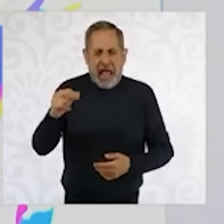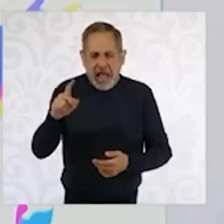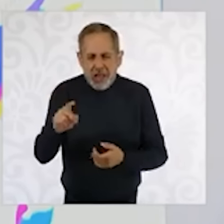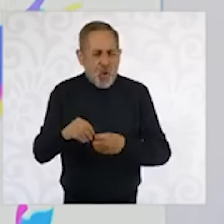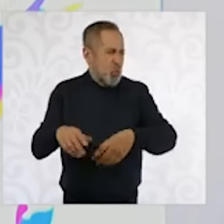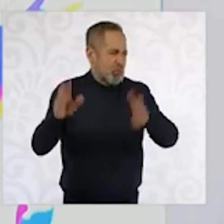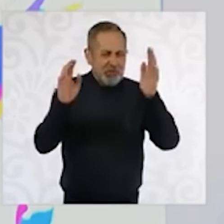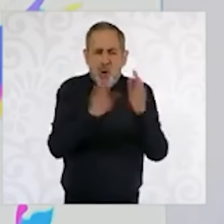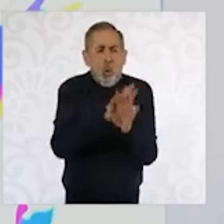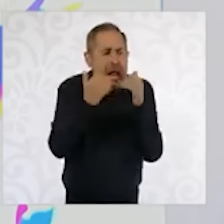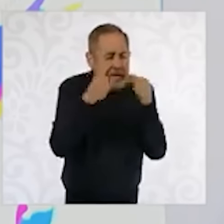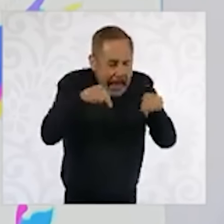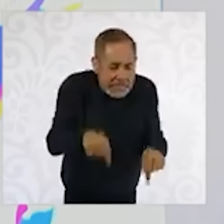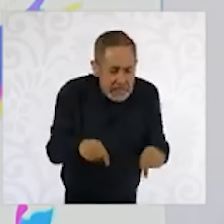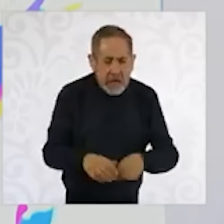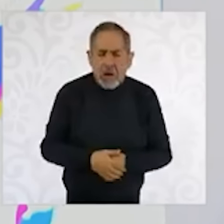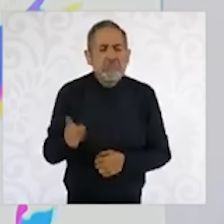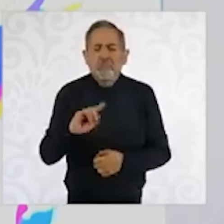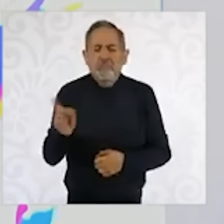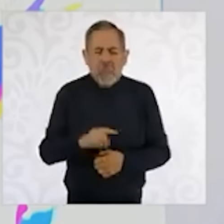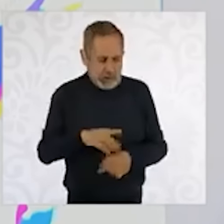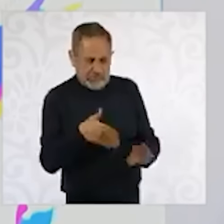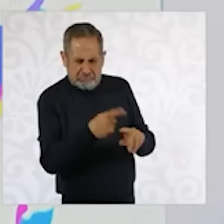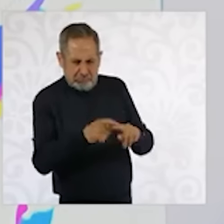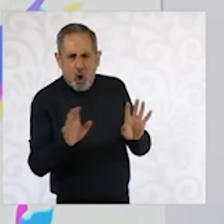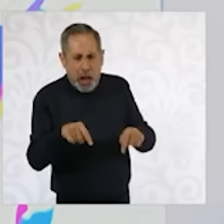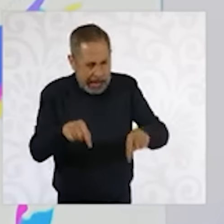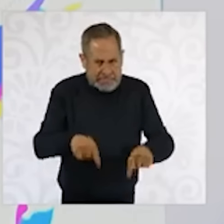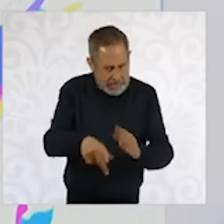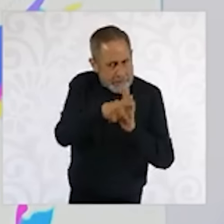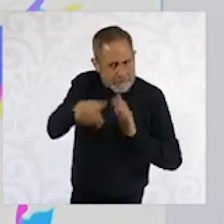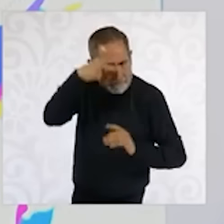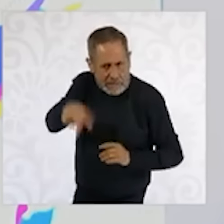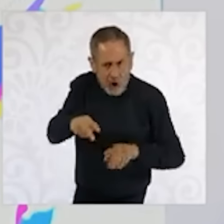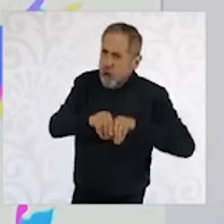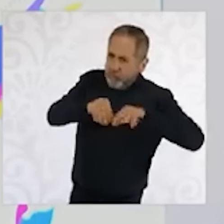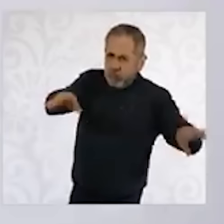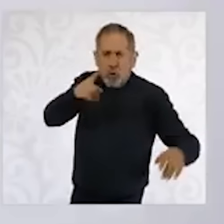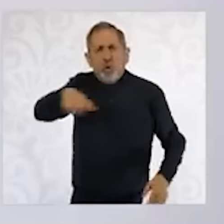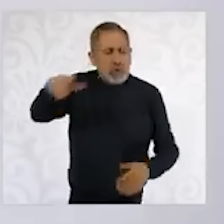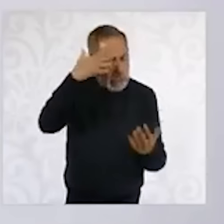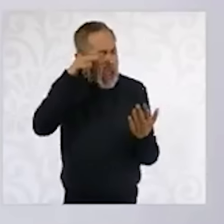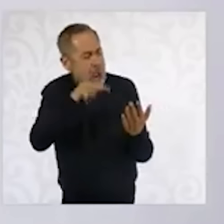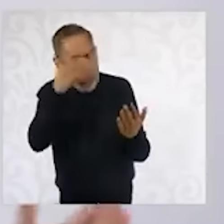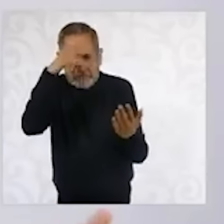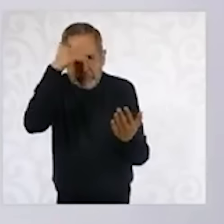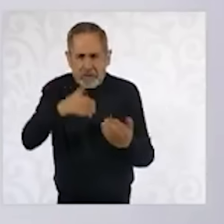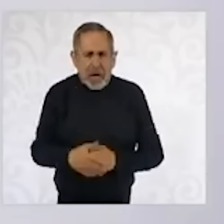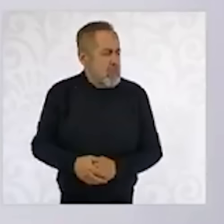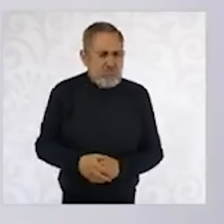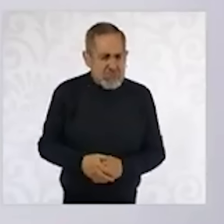este… Cualquiera, y no lo hablo por mal, sino sencillamente porque hacían periódicos que, aunque son